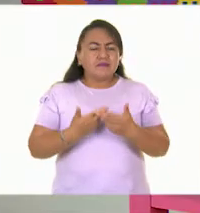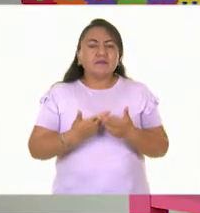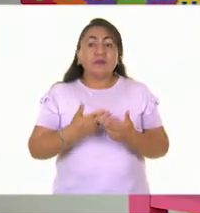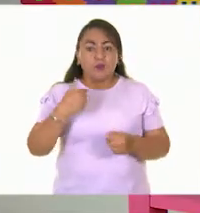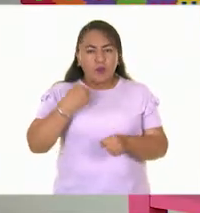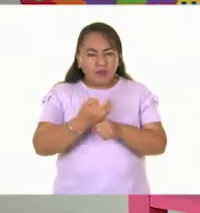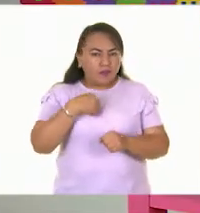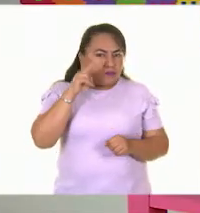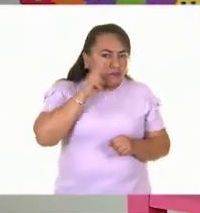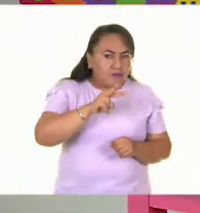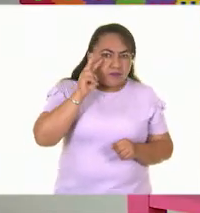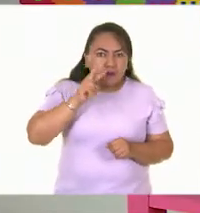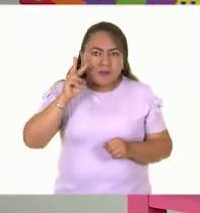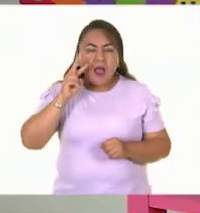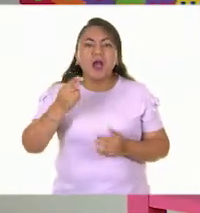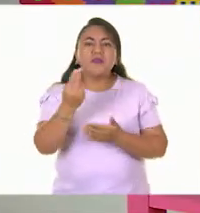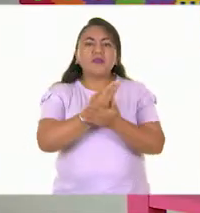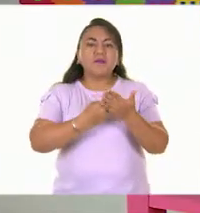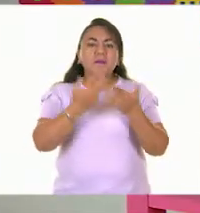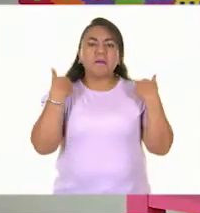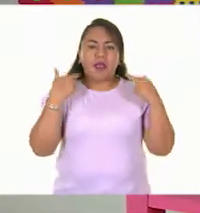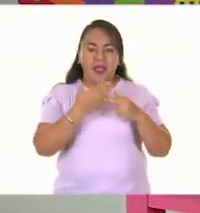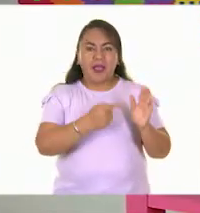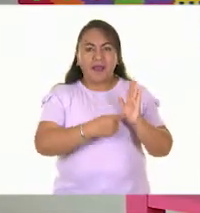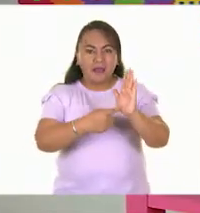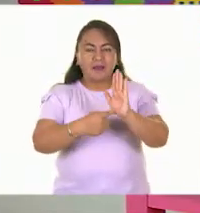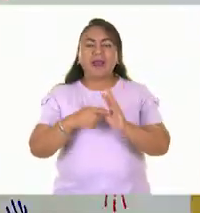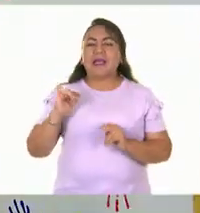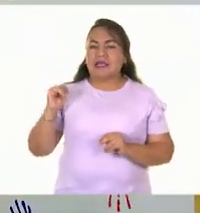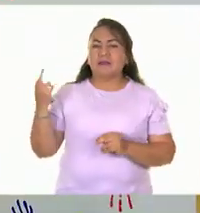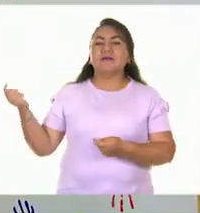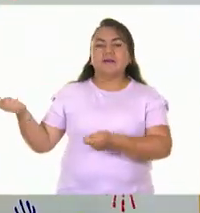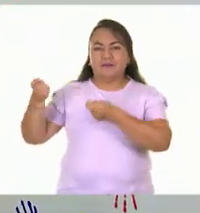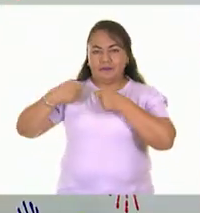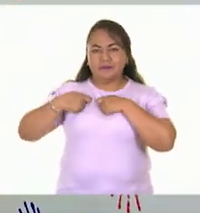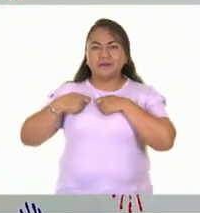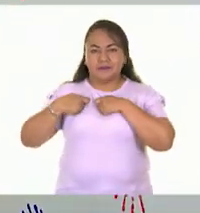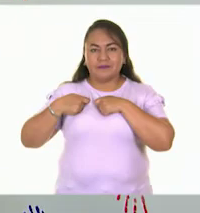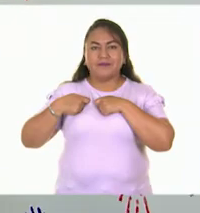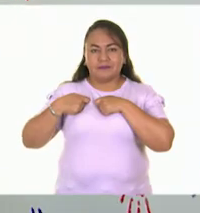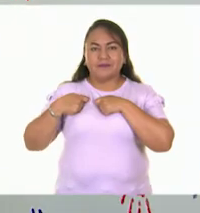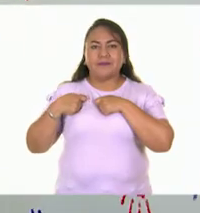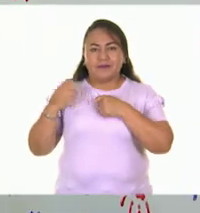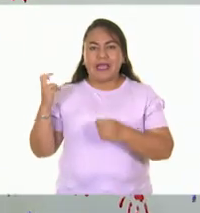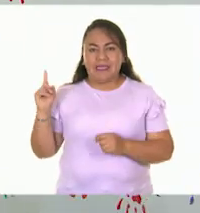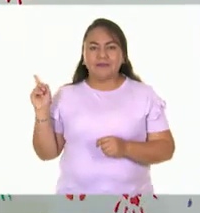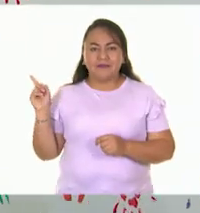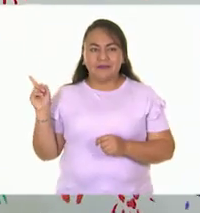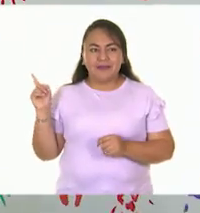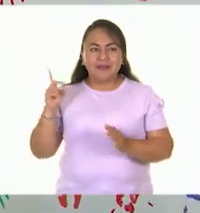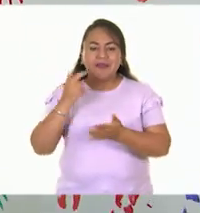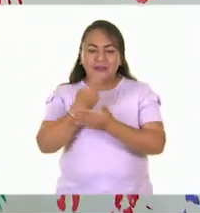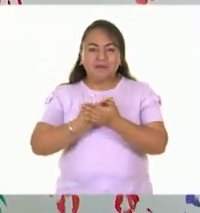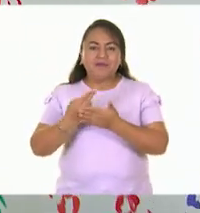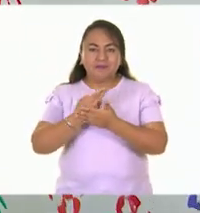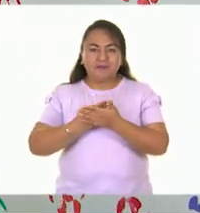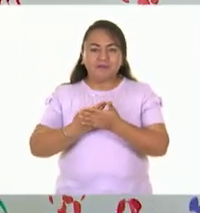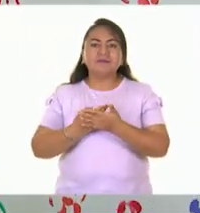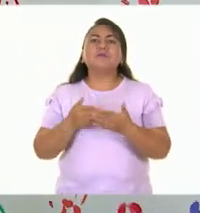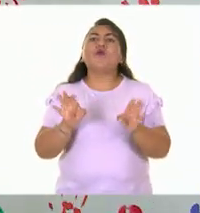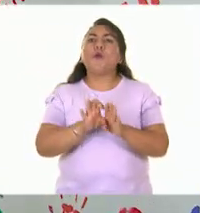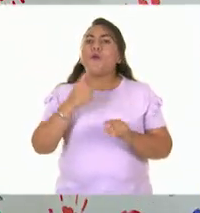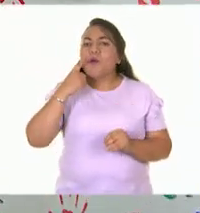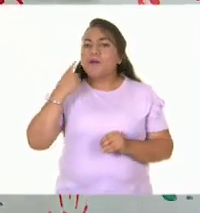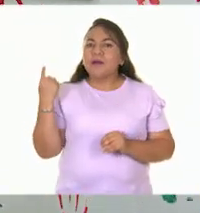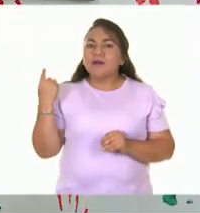aquí estoy viendo que tenemos el dibujo que el maestro hizo, ¿verdad? Claro que sí. Él nos hizo llegar aquí su dibujo y bueno, ¿qué les